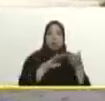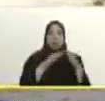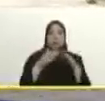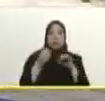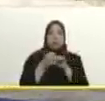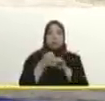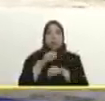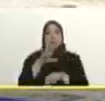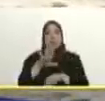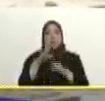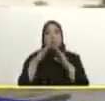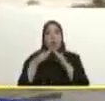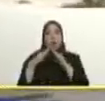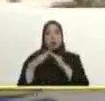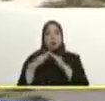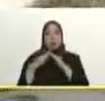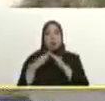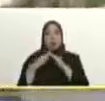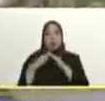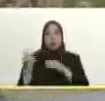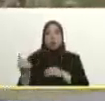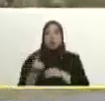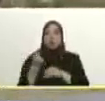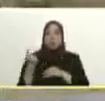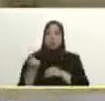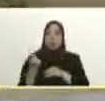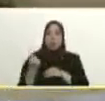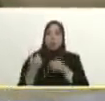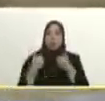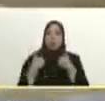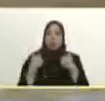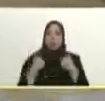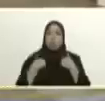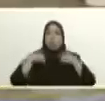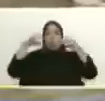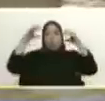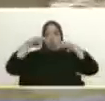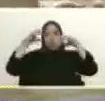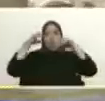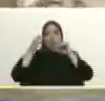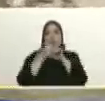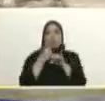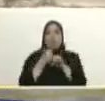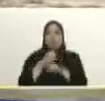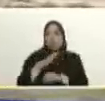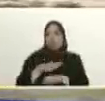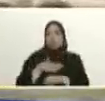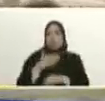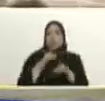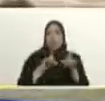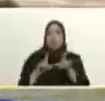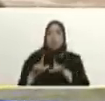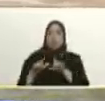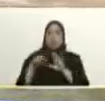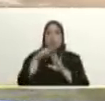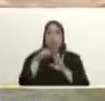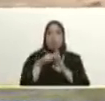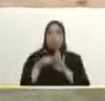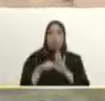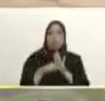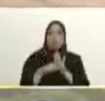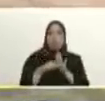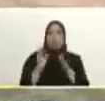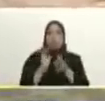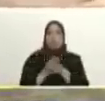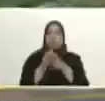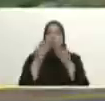viviendas que solamente incluso aunque no llueva puede caerse las viviendas porque ya están al margen incluso la mitad